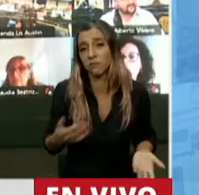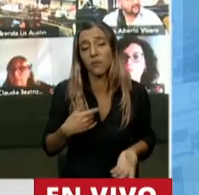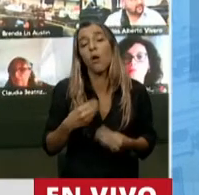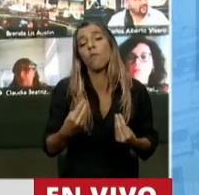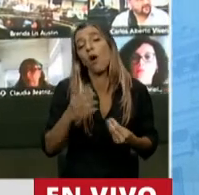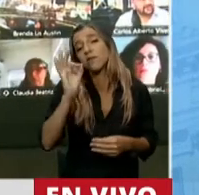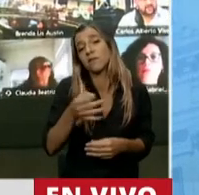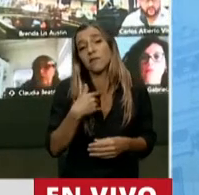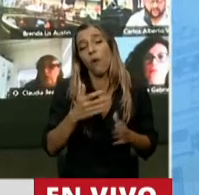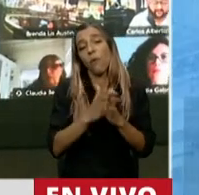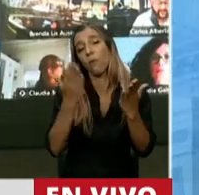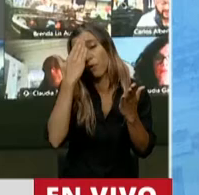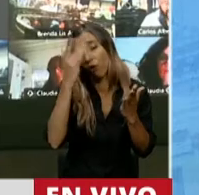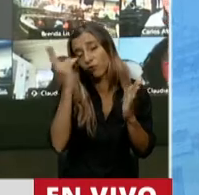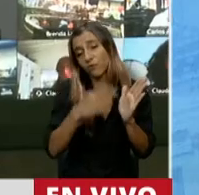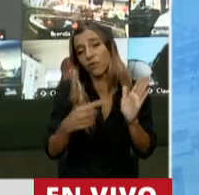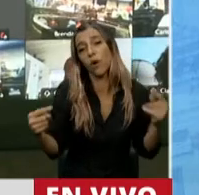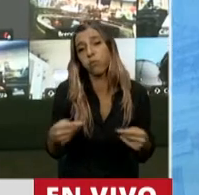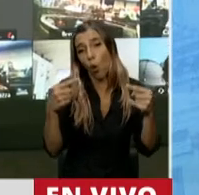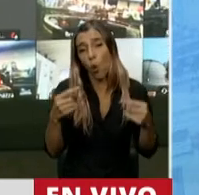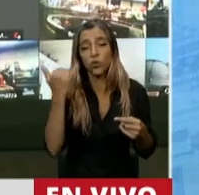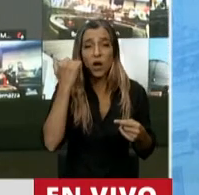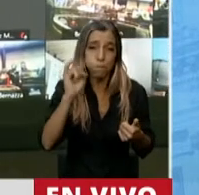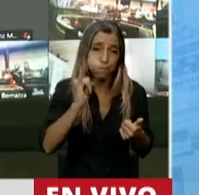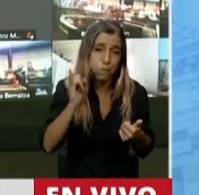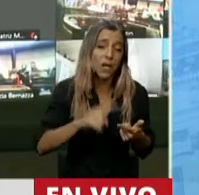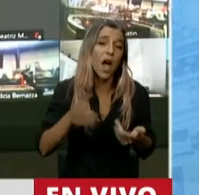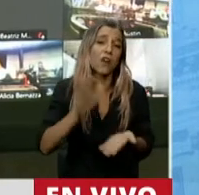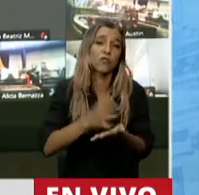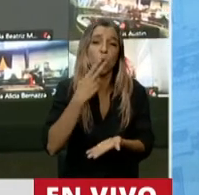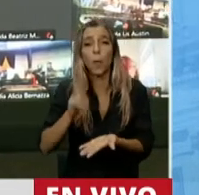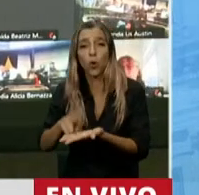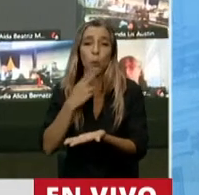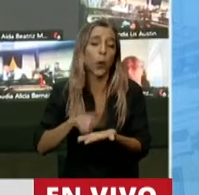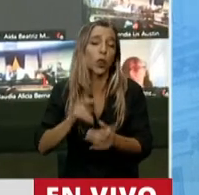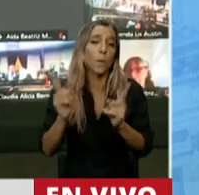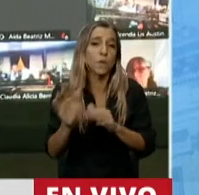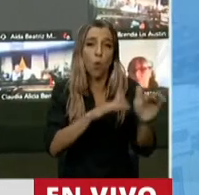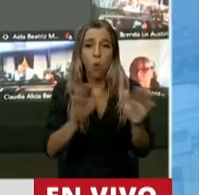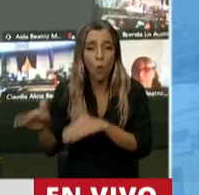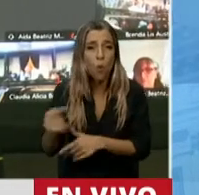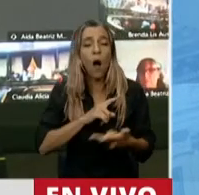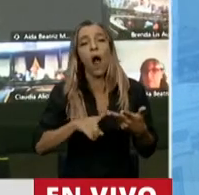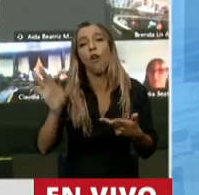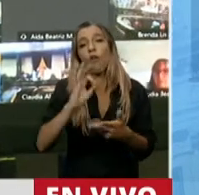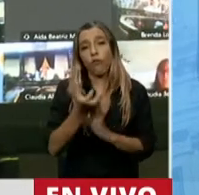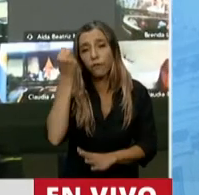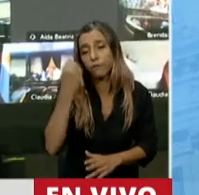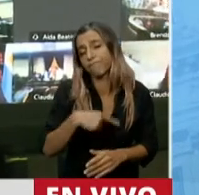se refirieron otros diputados, la doble imposición, la eventual confiscatoriedad en algunos casos,